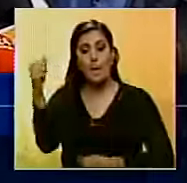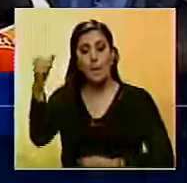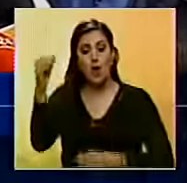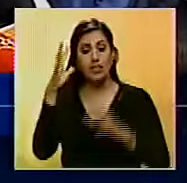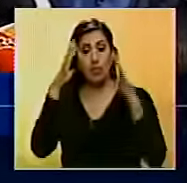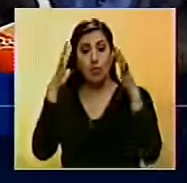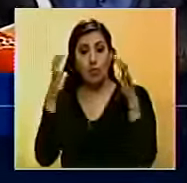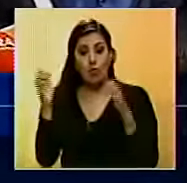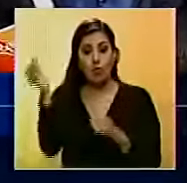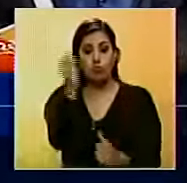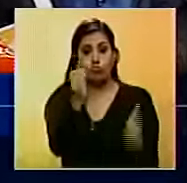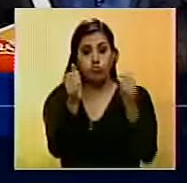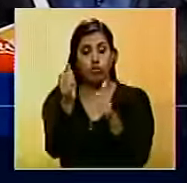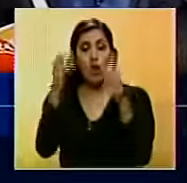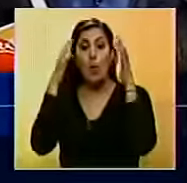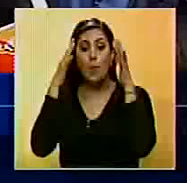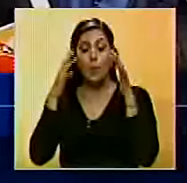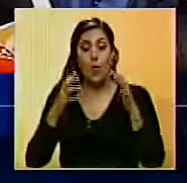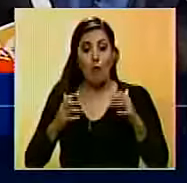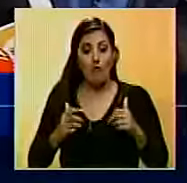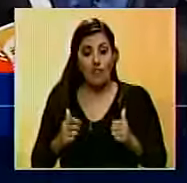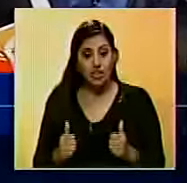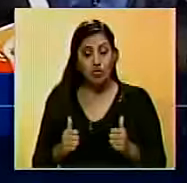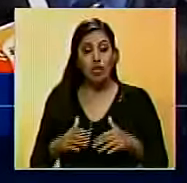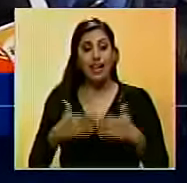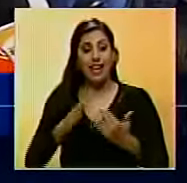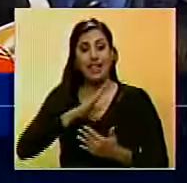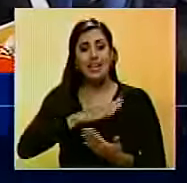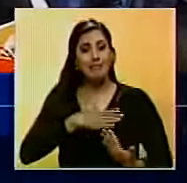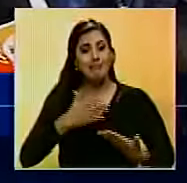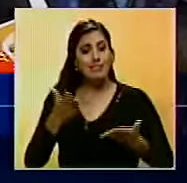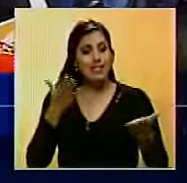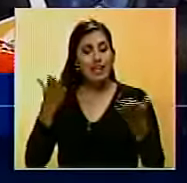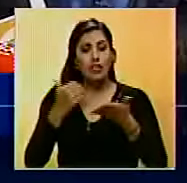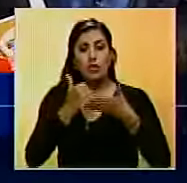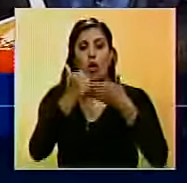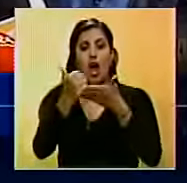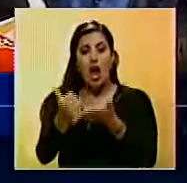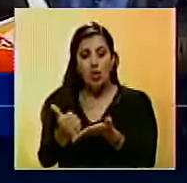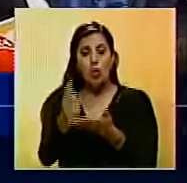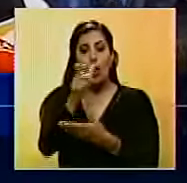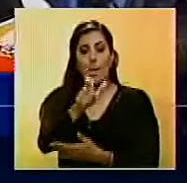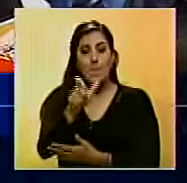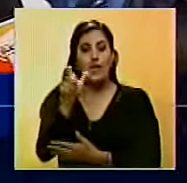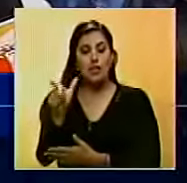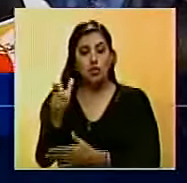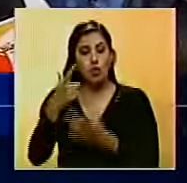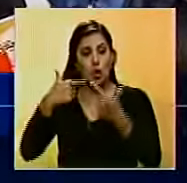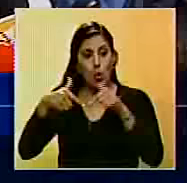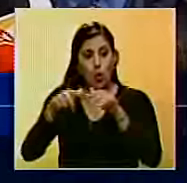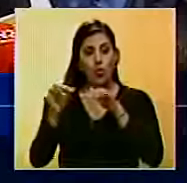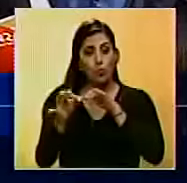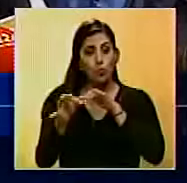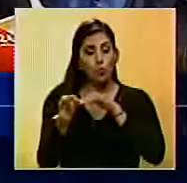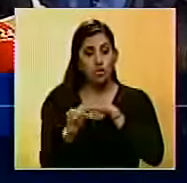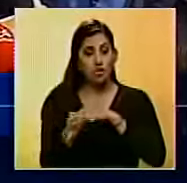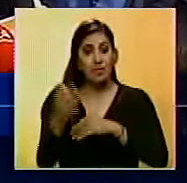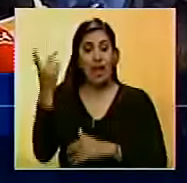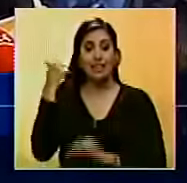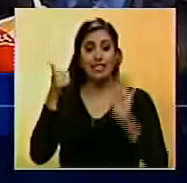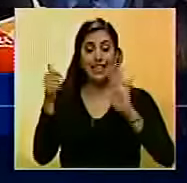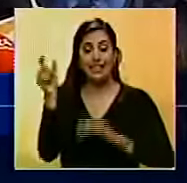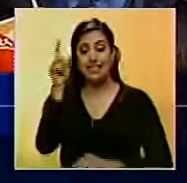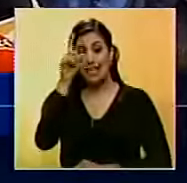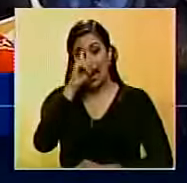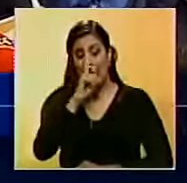preparados, profesionales, que estén al servicio de la colectividad y de los vecinos de los municipios. Hace seis años